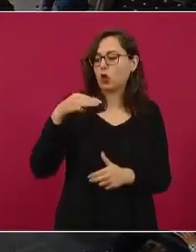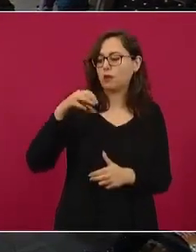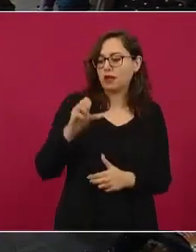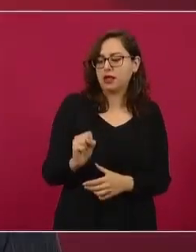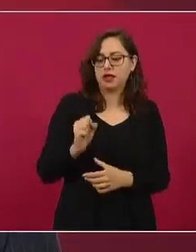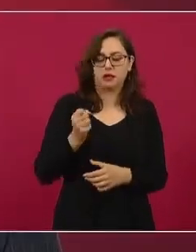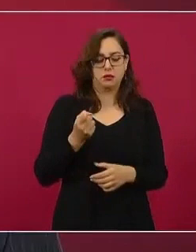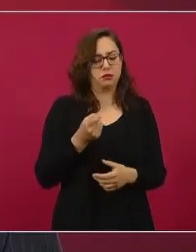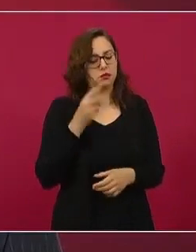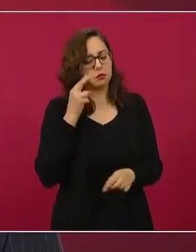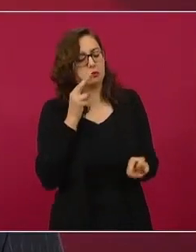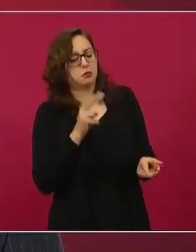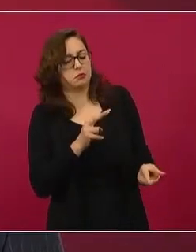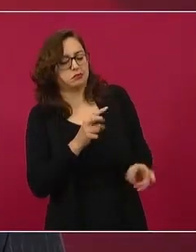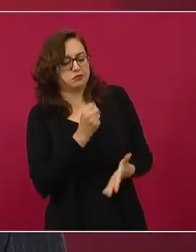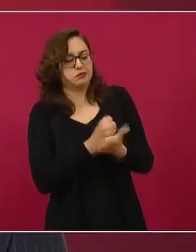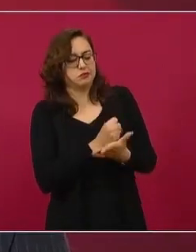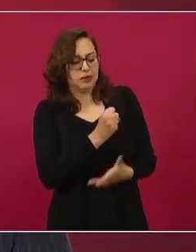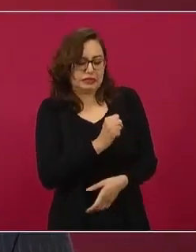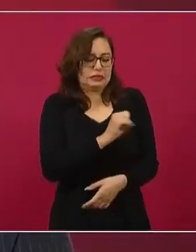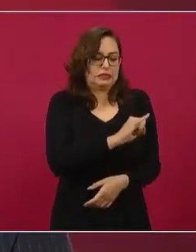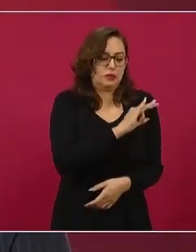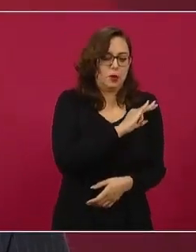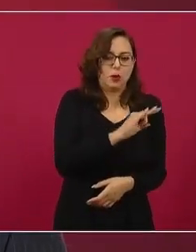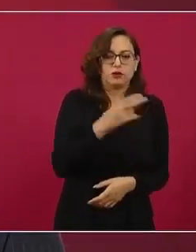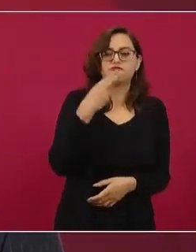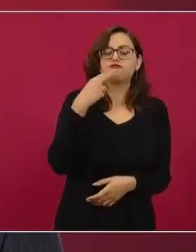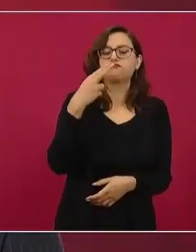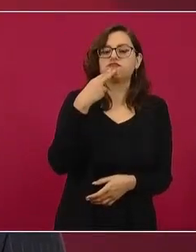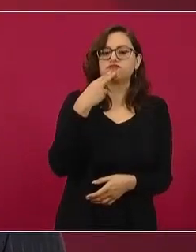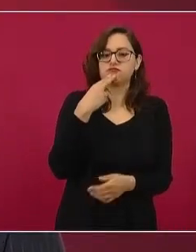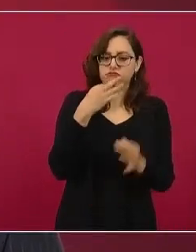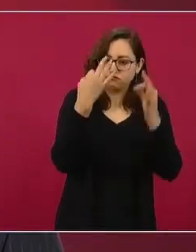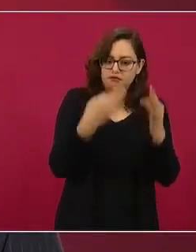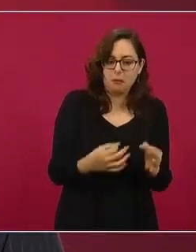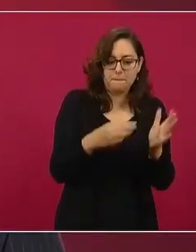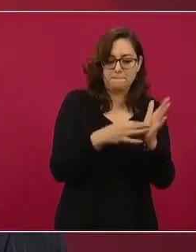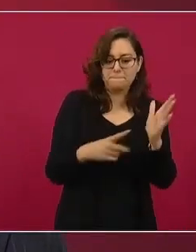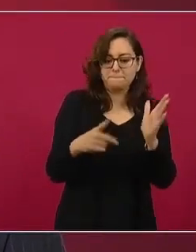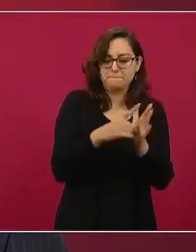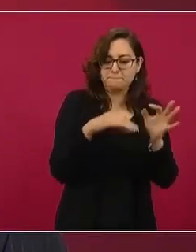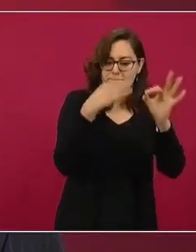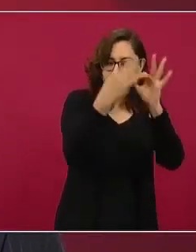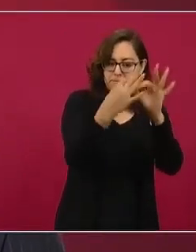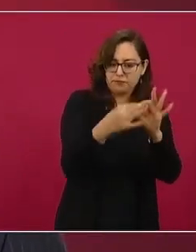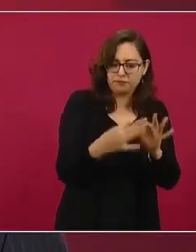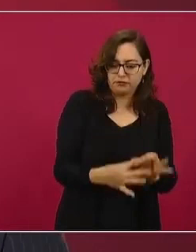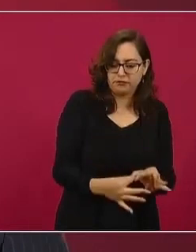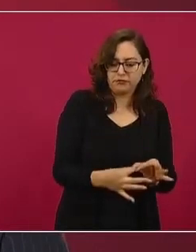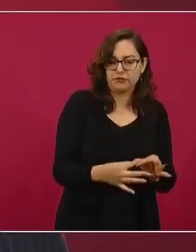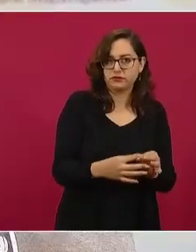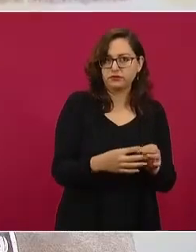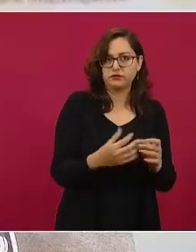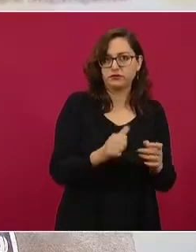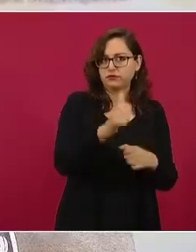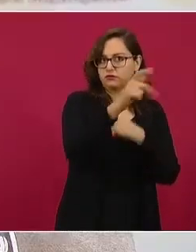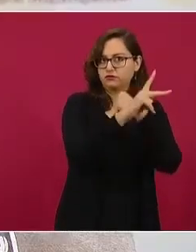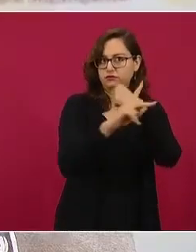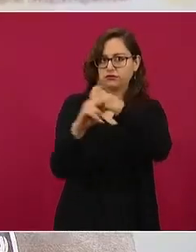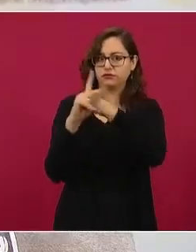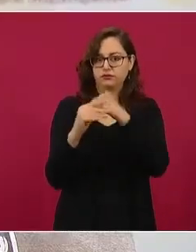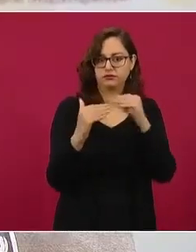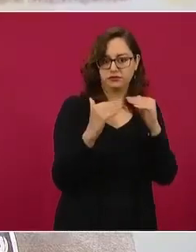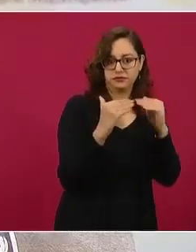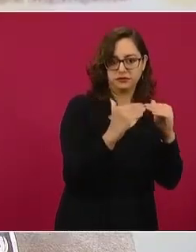organismos para que los métodos que se usan sean los apropiados, comparables con el resto del mundo. Es